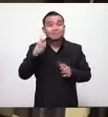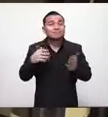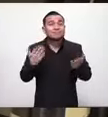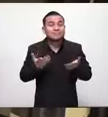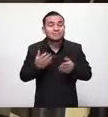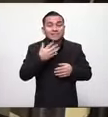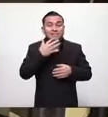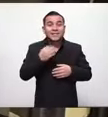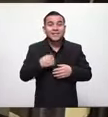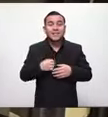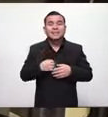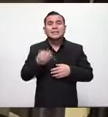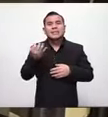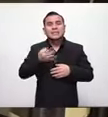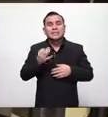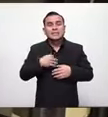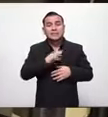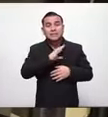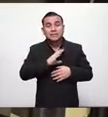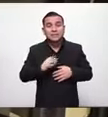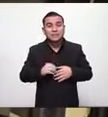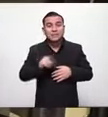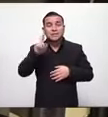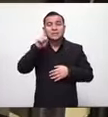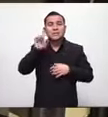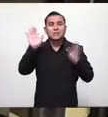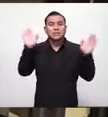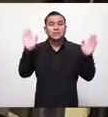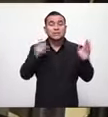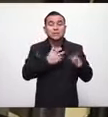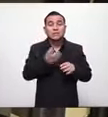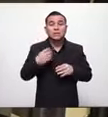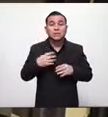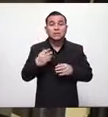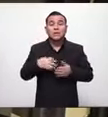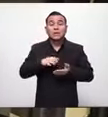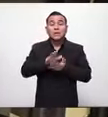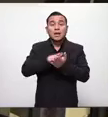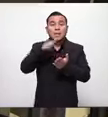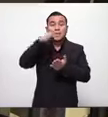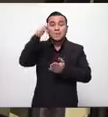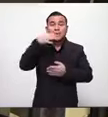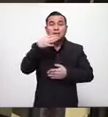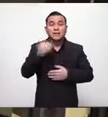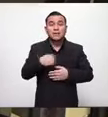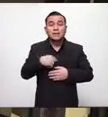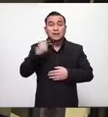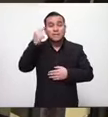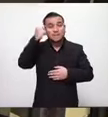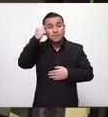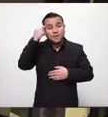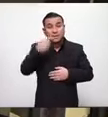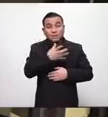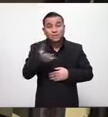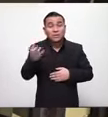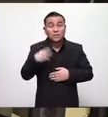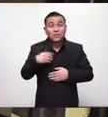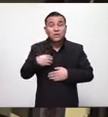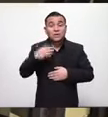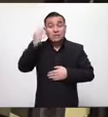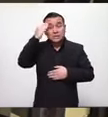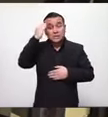vengo a pedirte señor Jesús que con tu santo espíritu ilumines de sabiduría